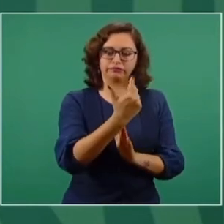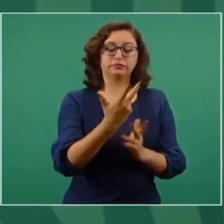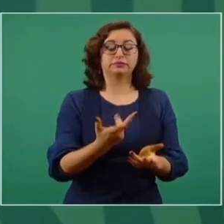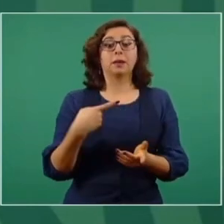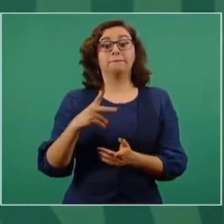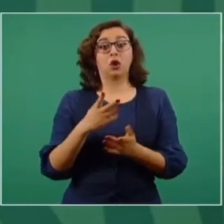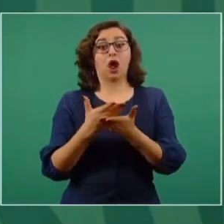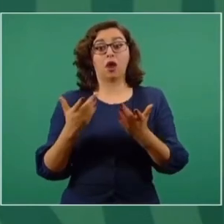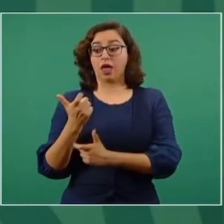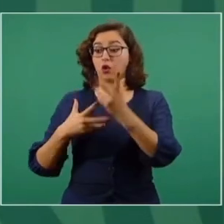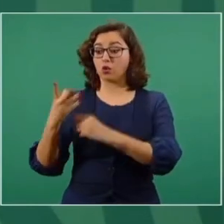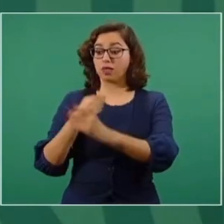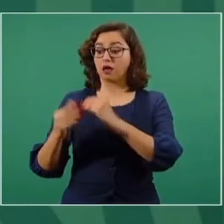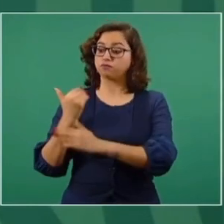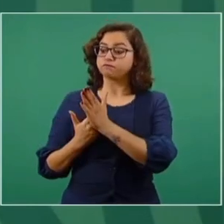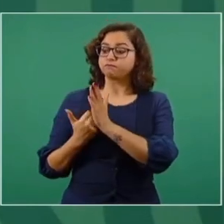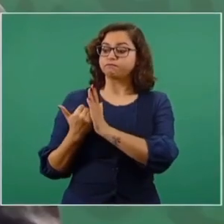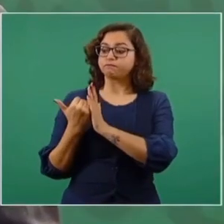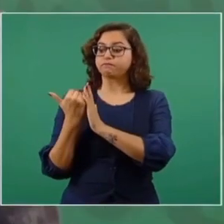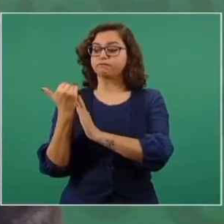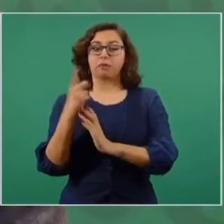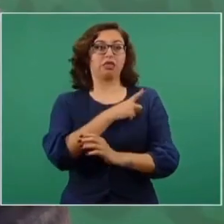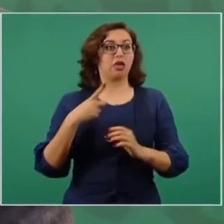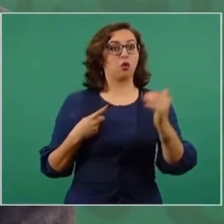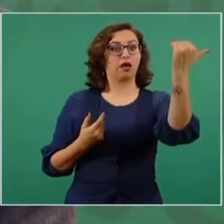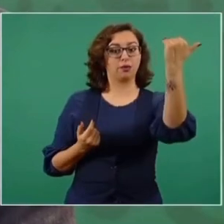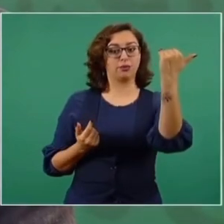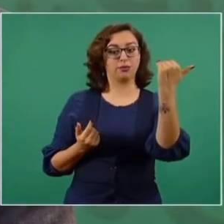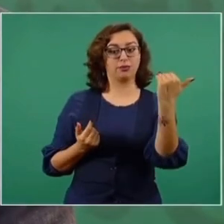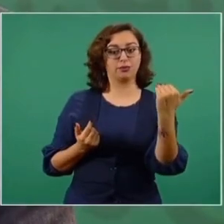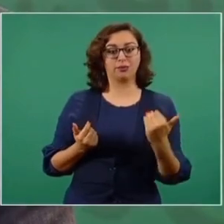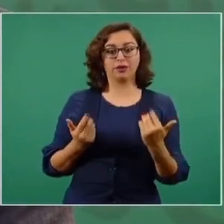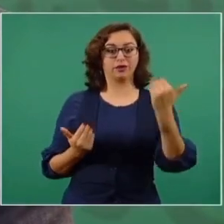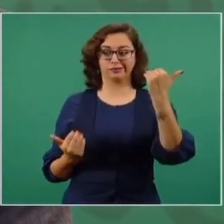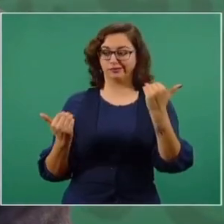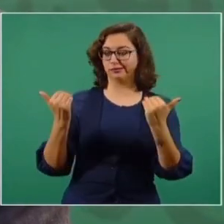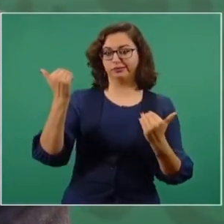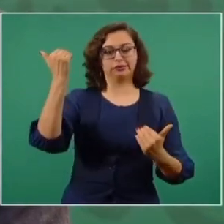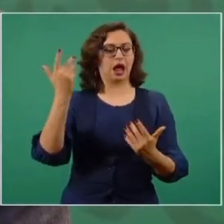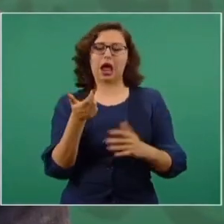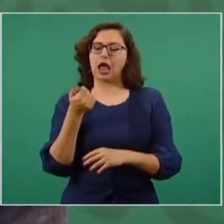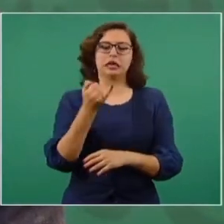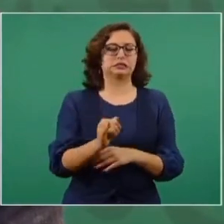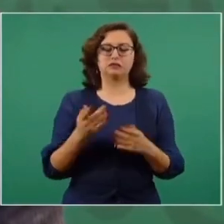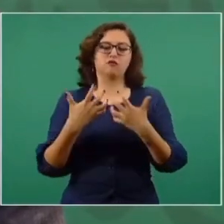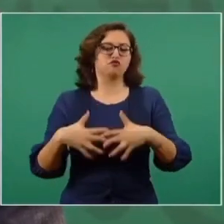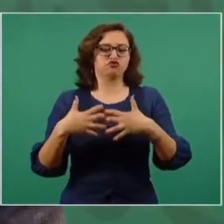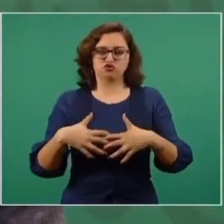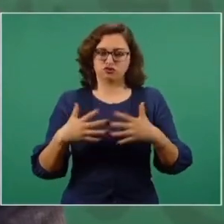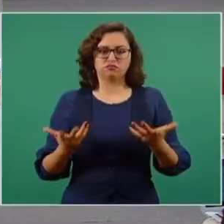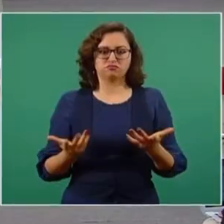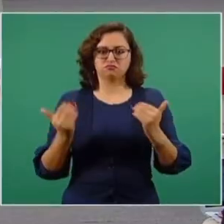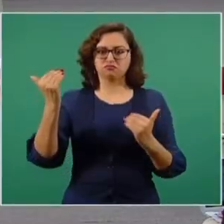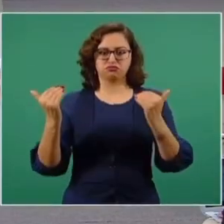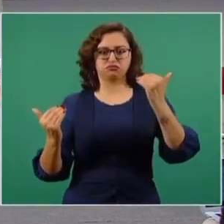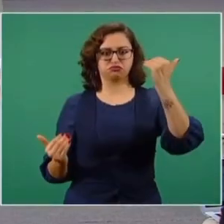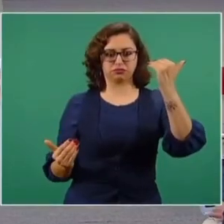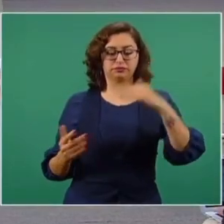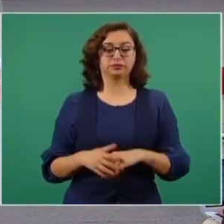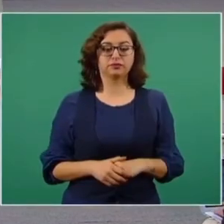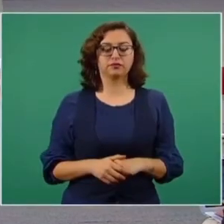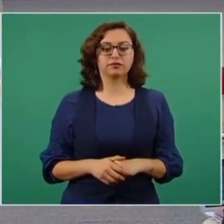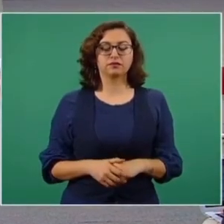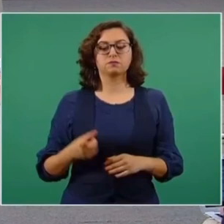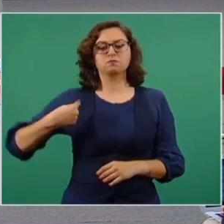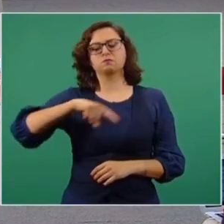hay una recuperación de la economía, está bajando la deuda con relación al producto. Los